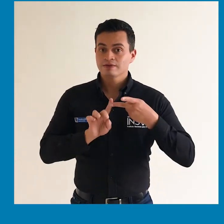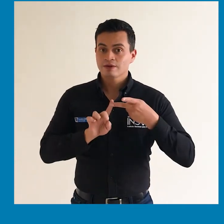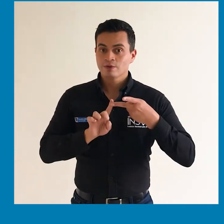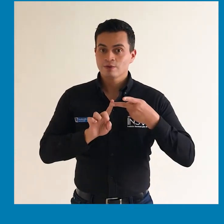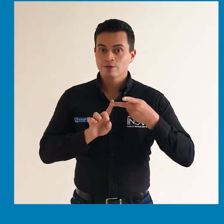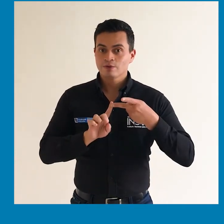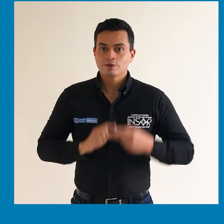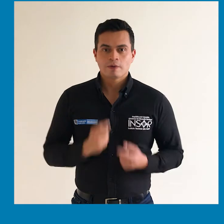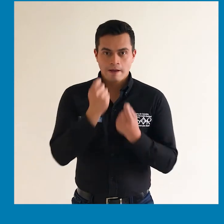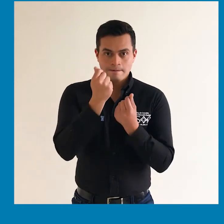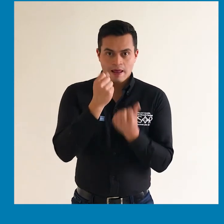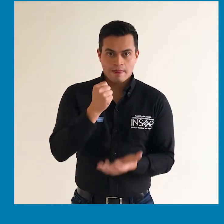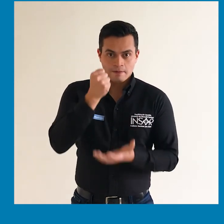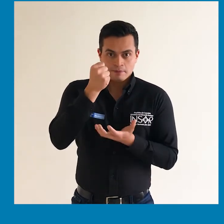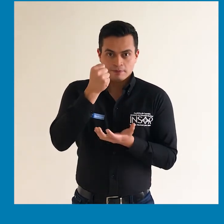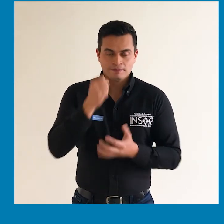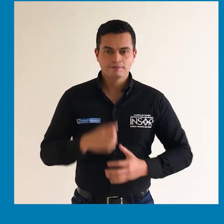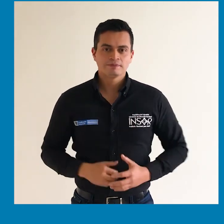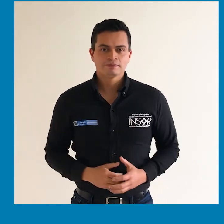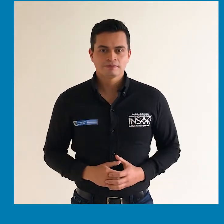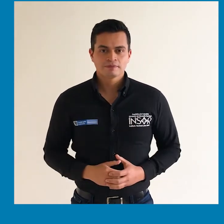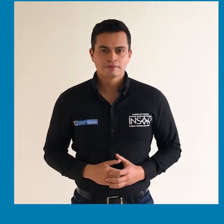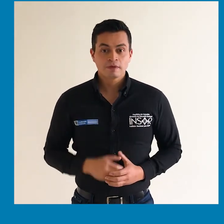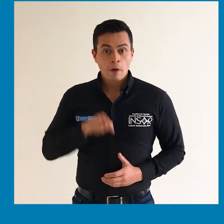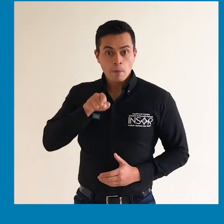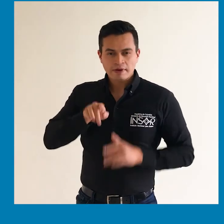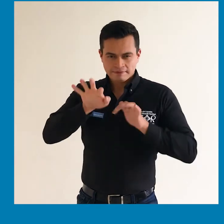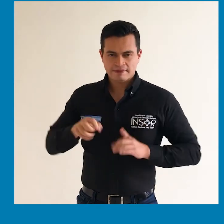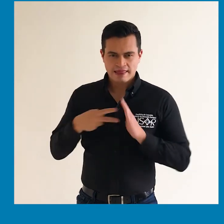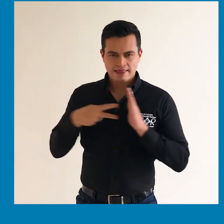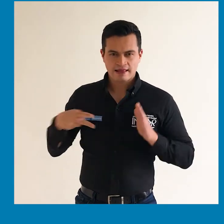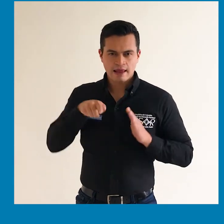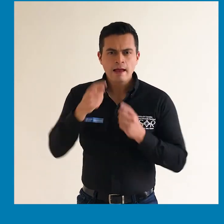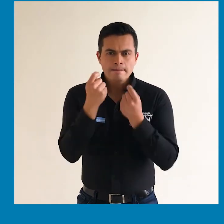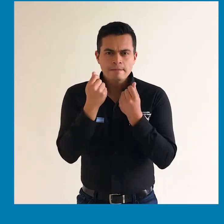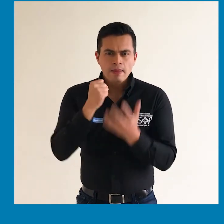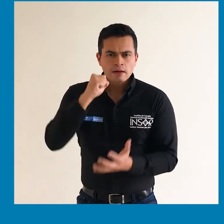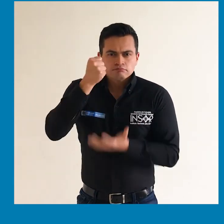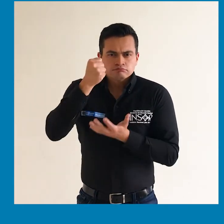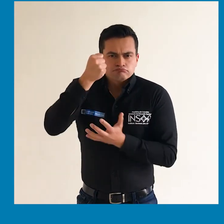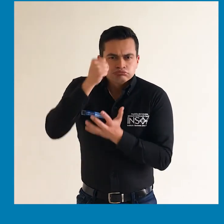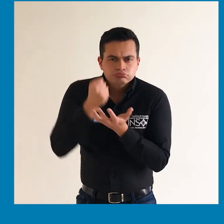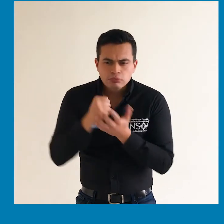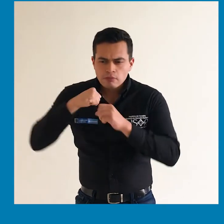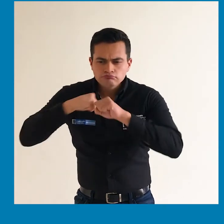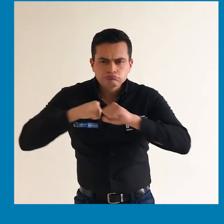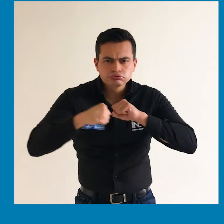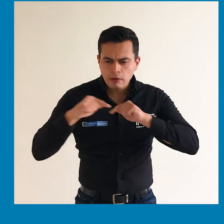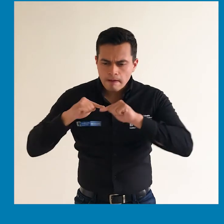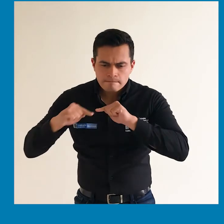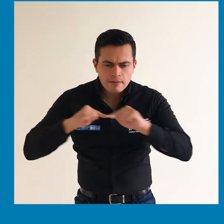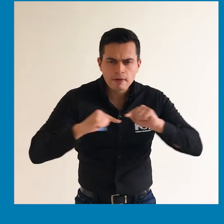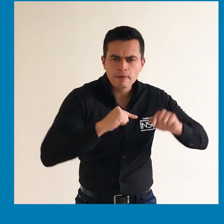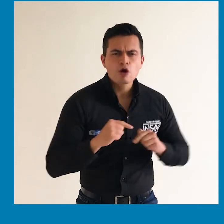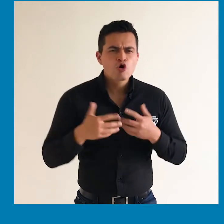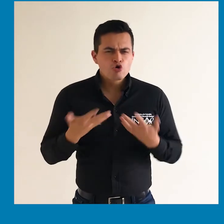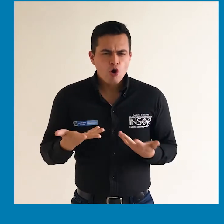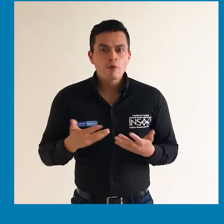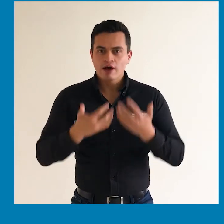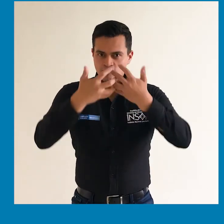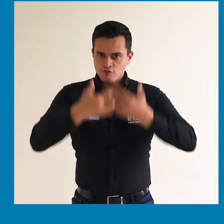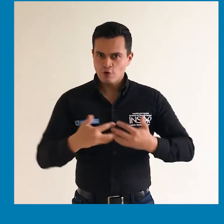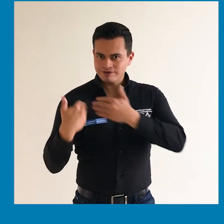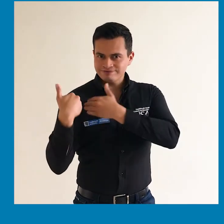Segundo. Presupuestales. Para la ejecución y administración del presupuesto serán funciones de la Secretaría